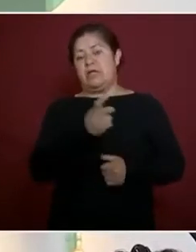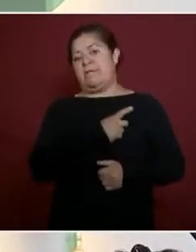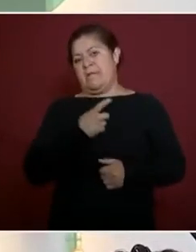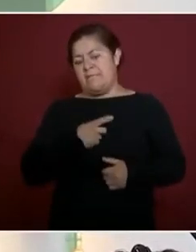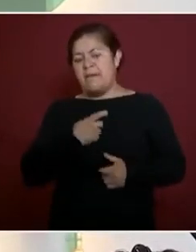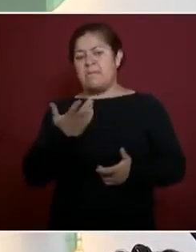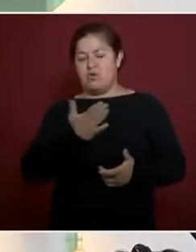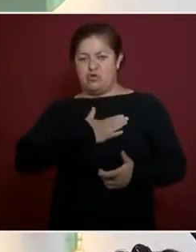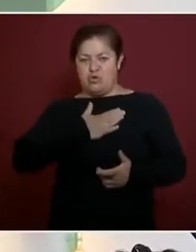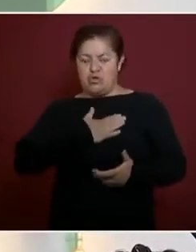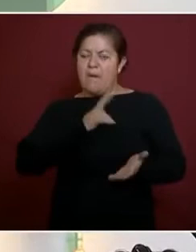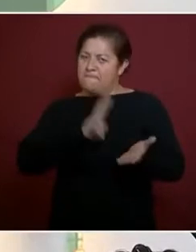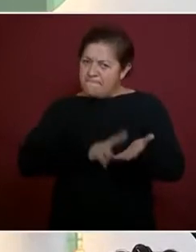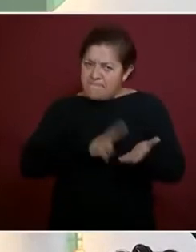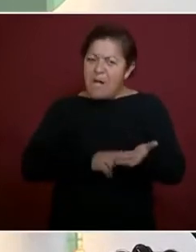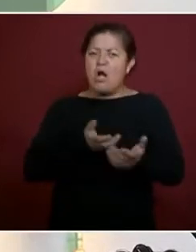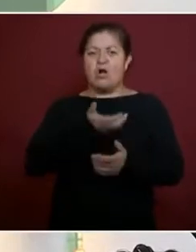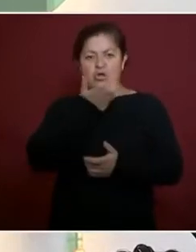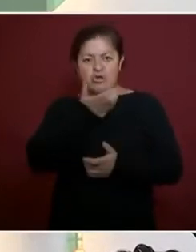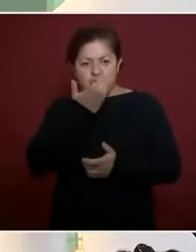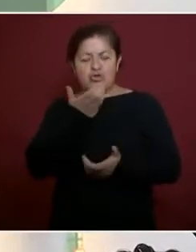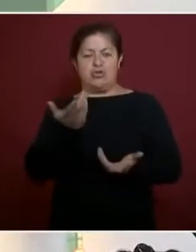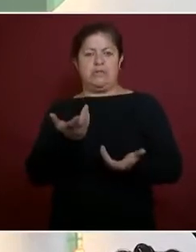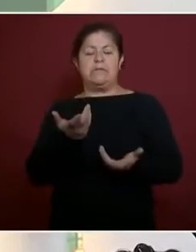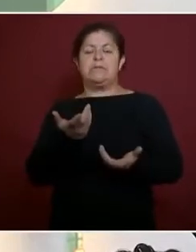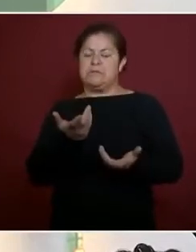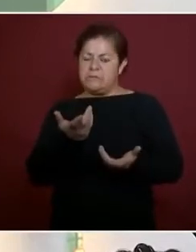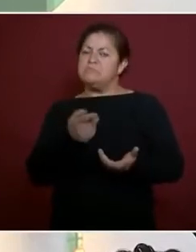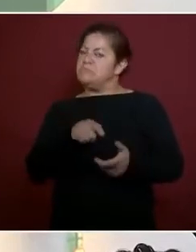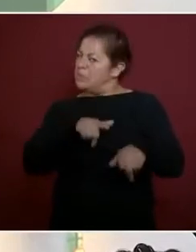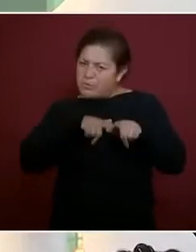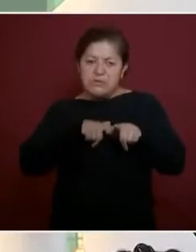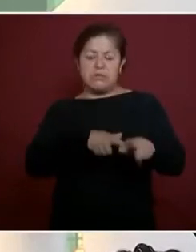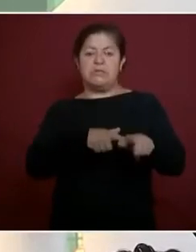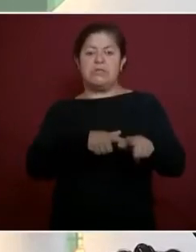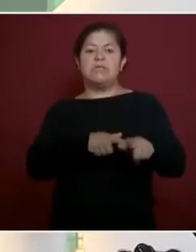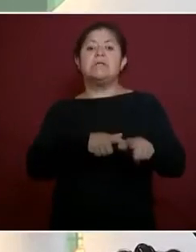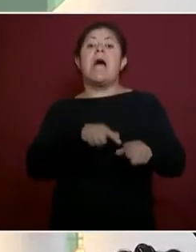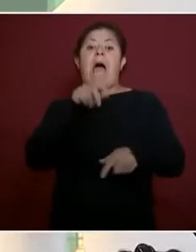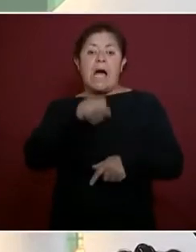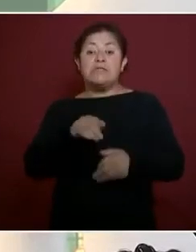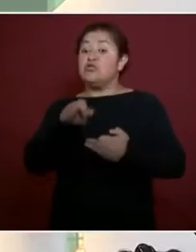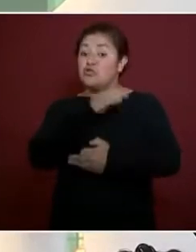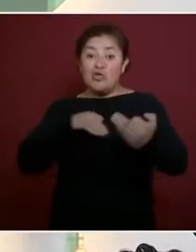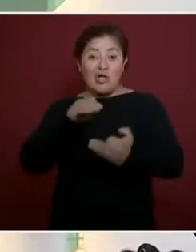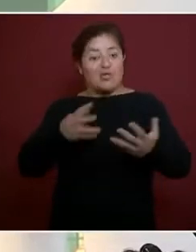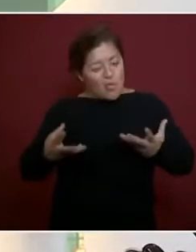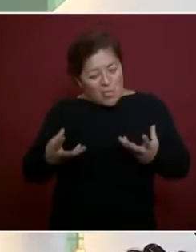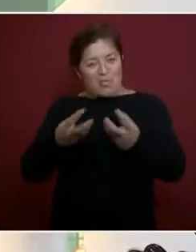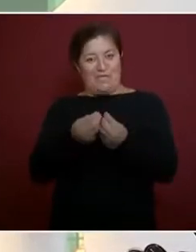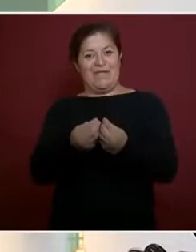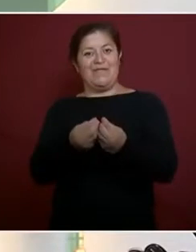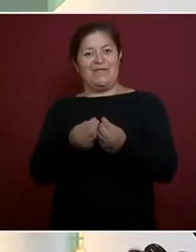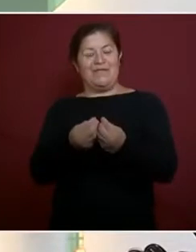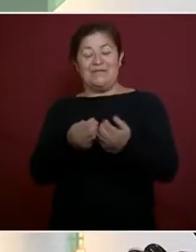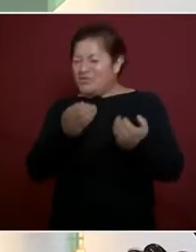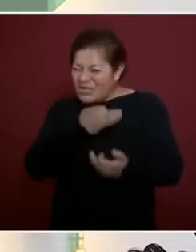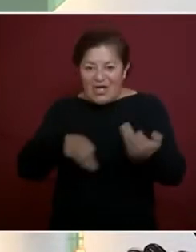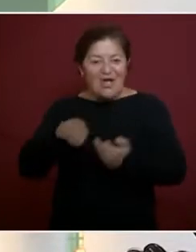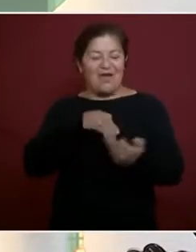costumbres y mantenernos unidos, juntos, que no haya